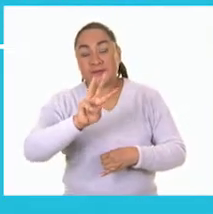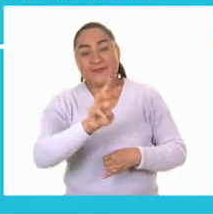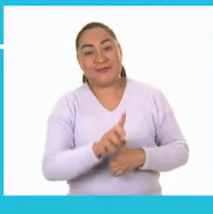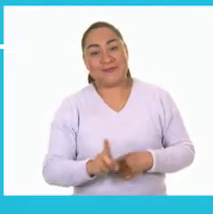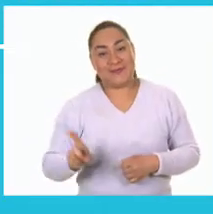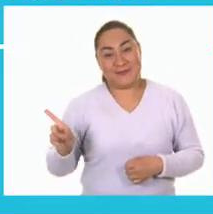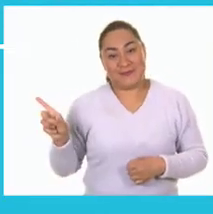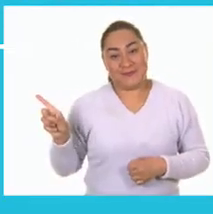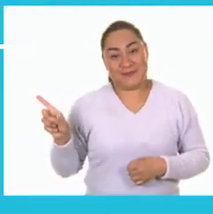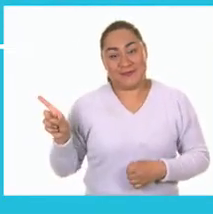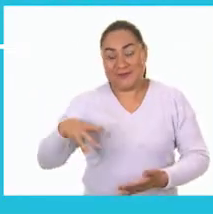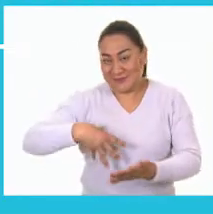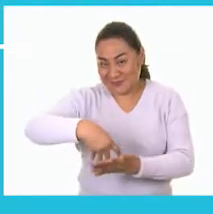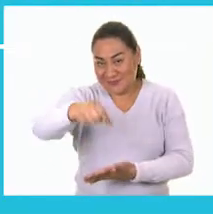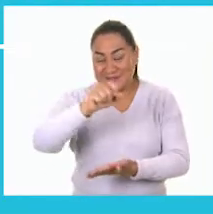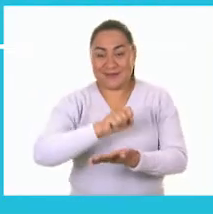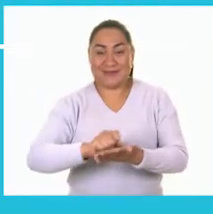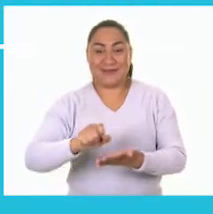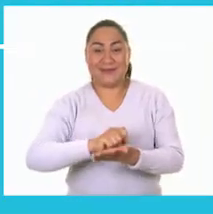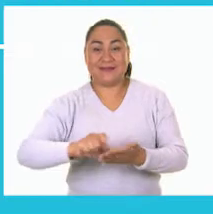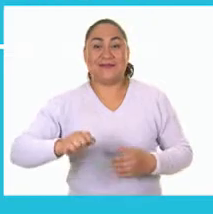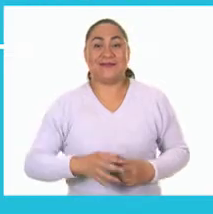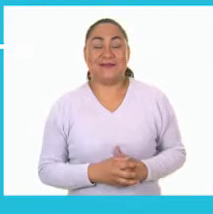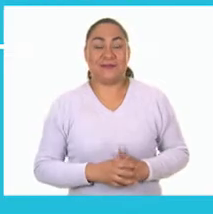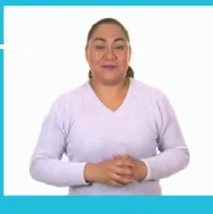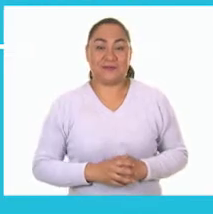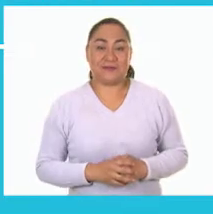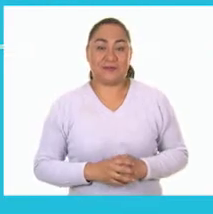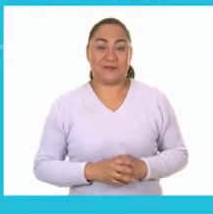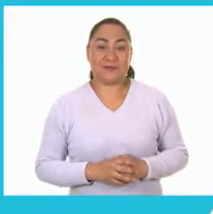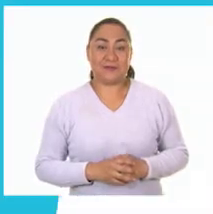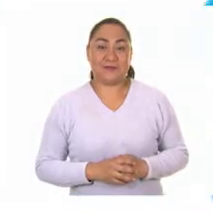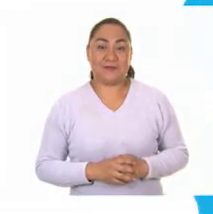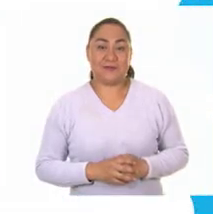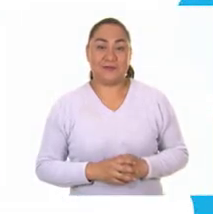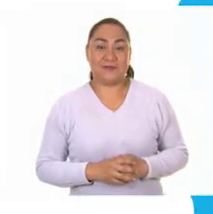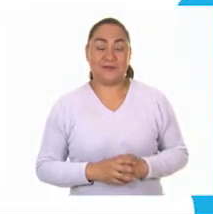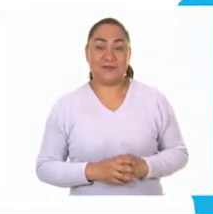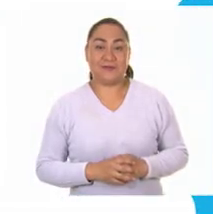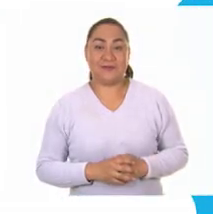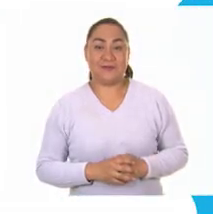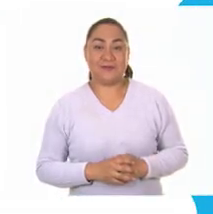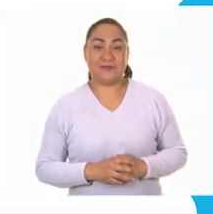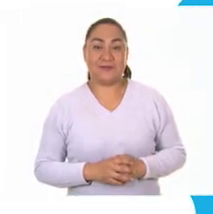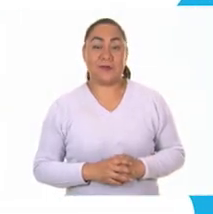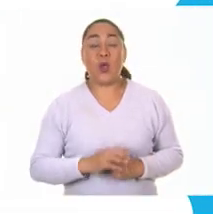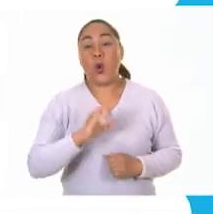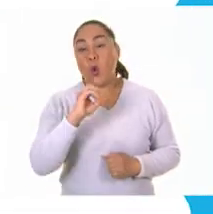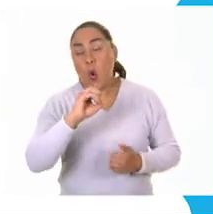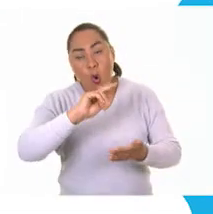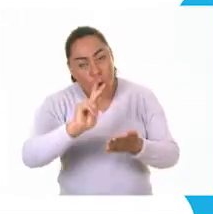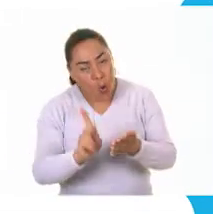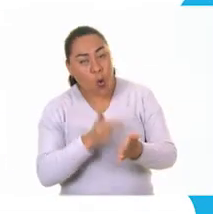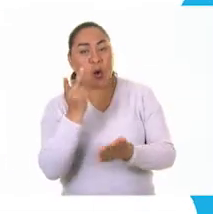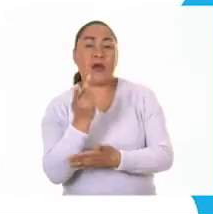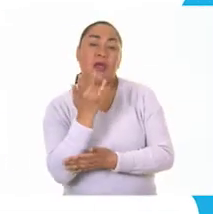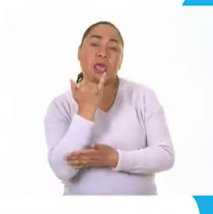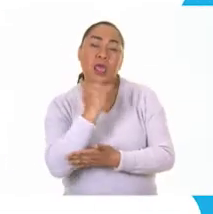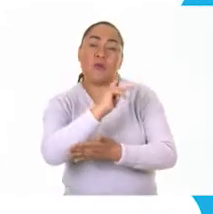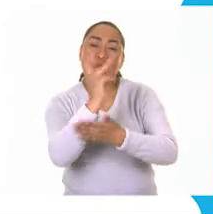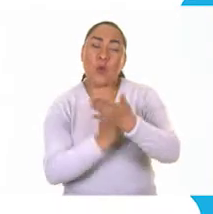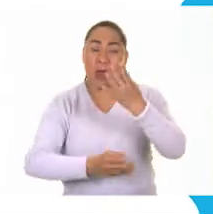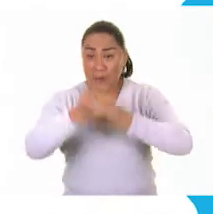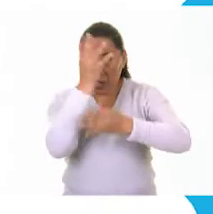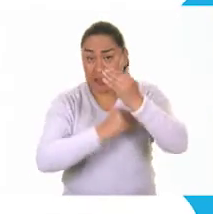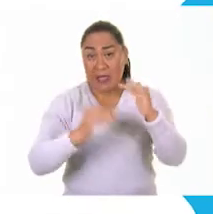conalitej.cep.gov.mx si quieres volver a ver los programas de